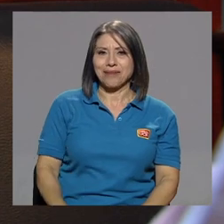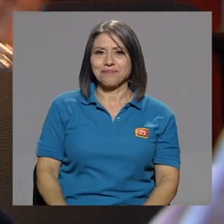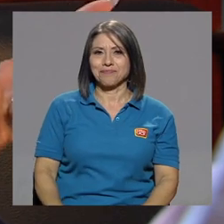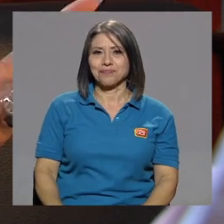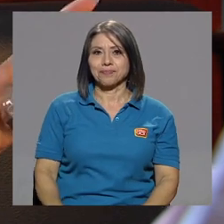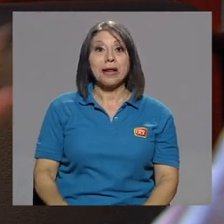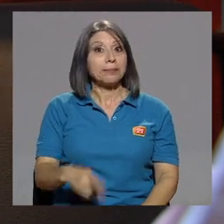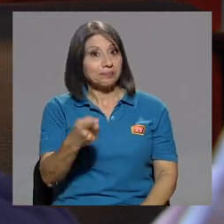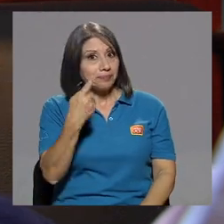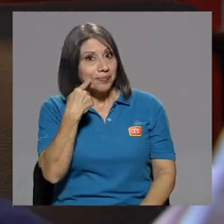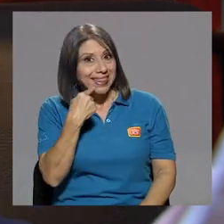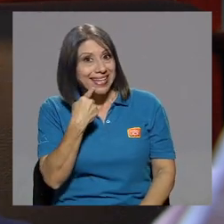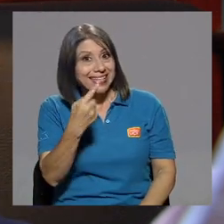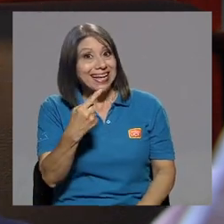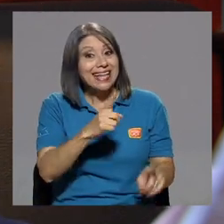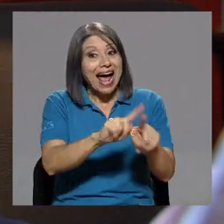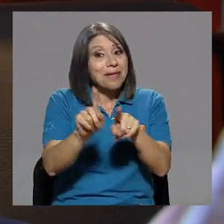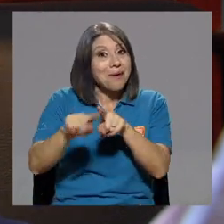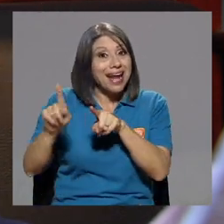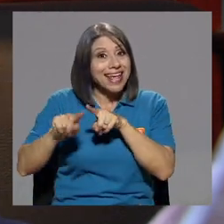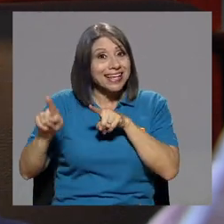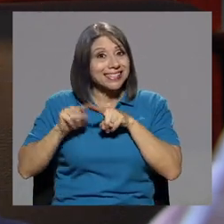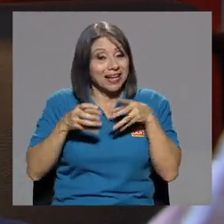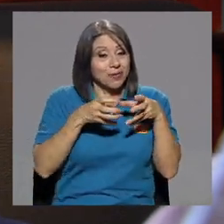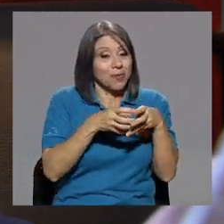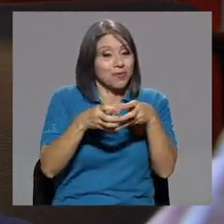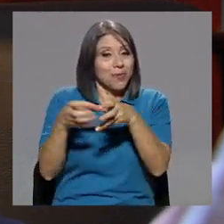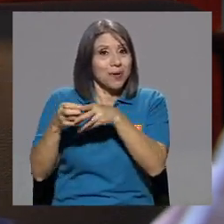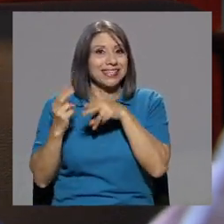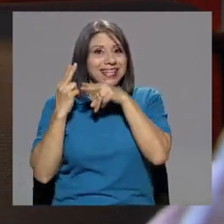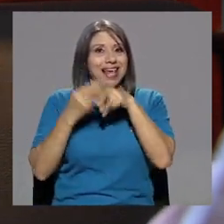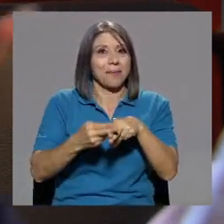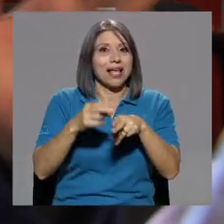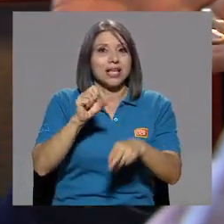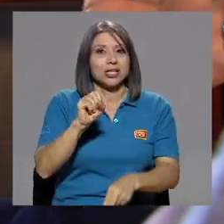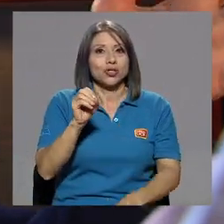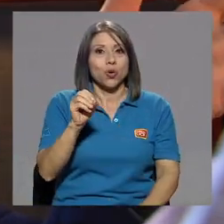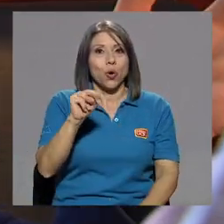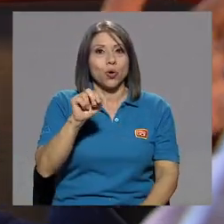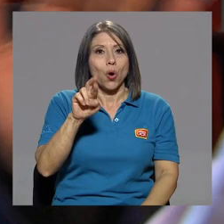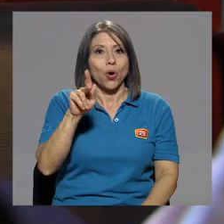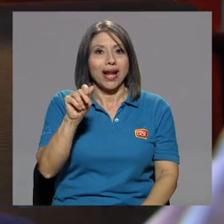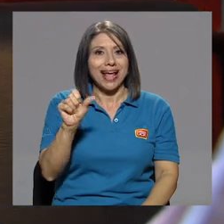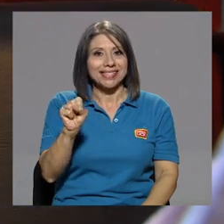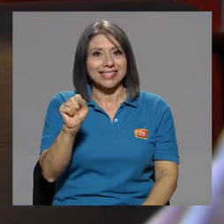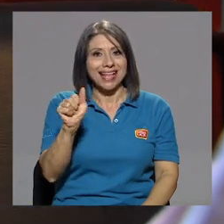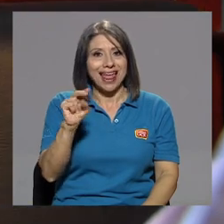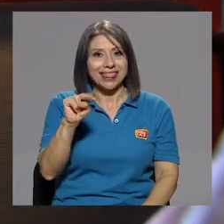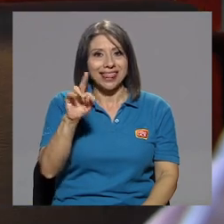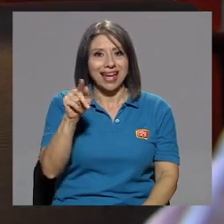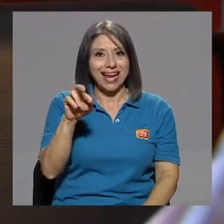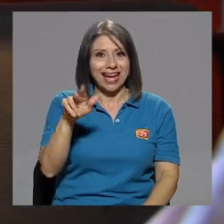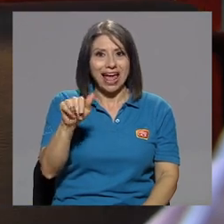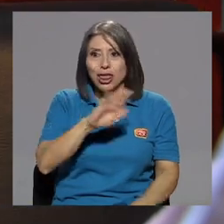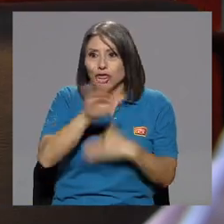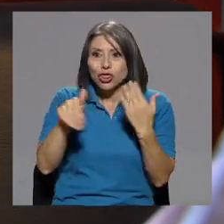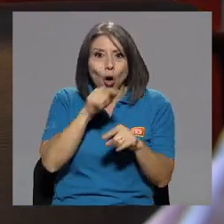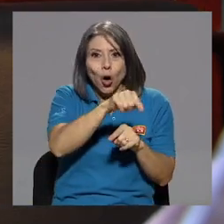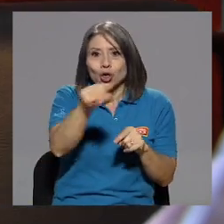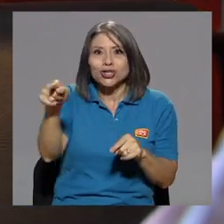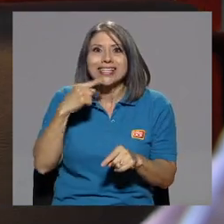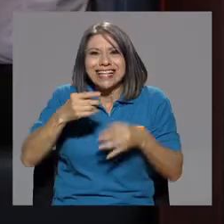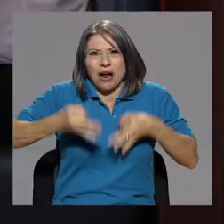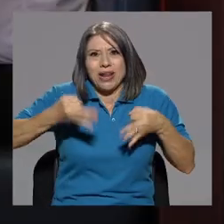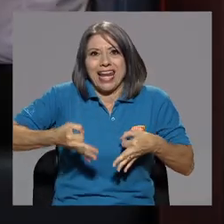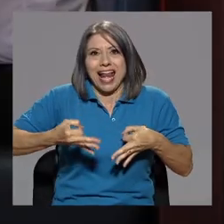Es que quiero decirles que hay varias sonoras santaneras, todos dicen que es la original. Yo canté en el Melico con